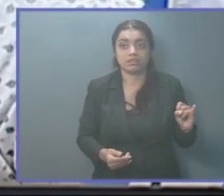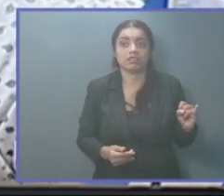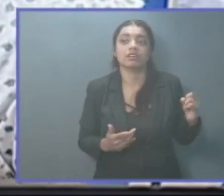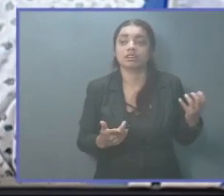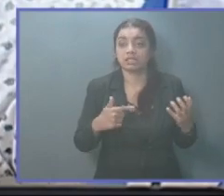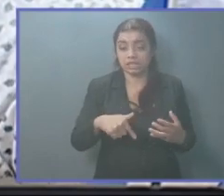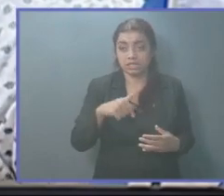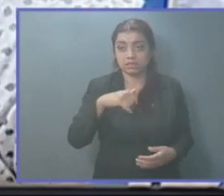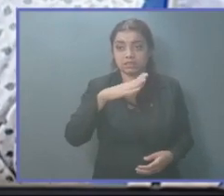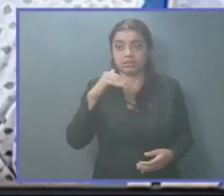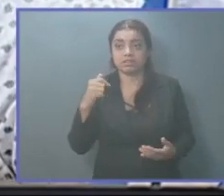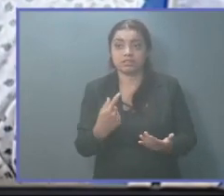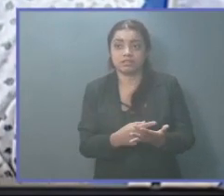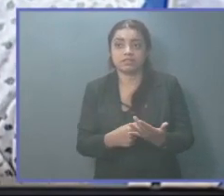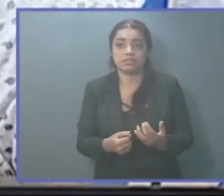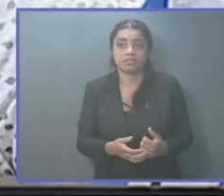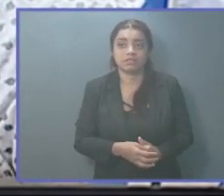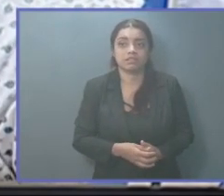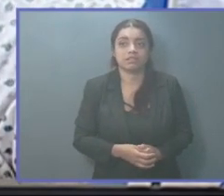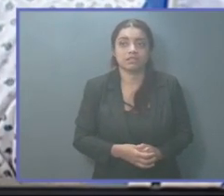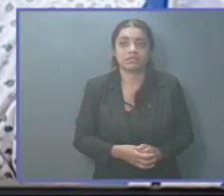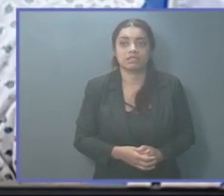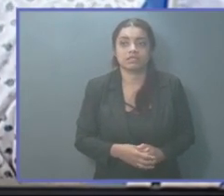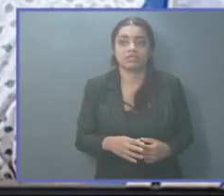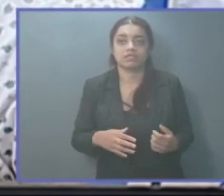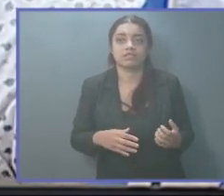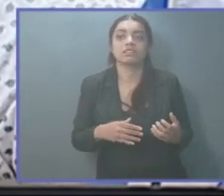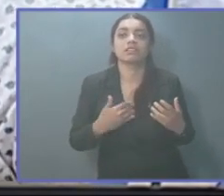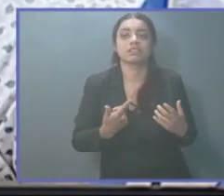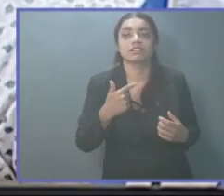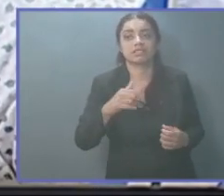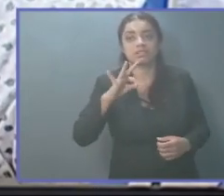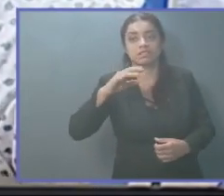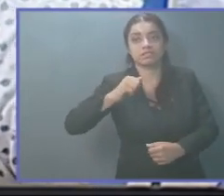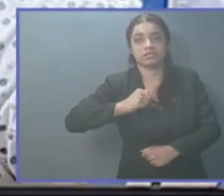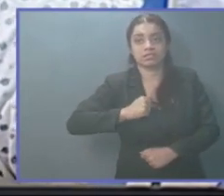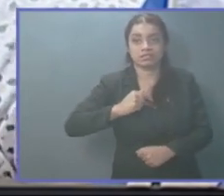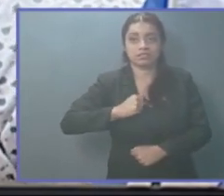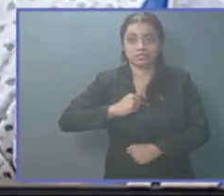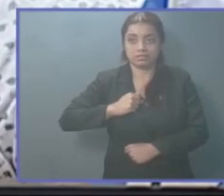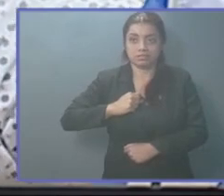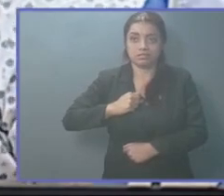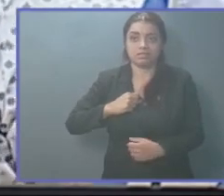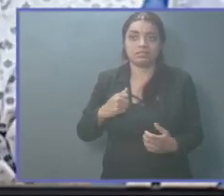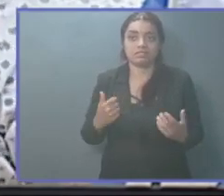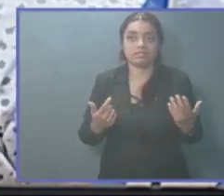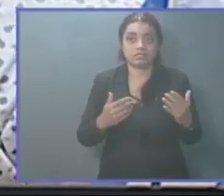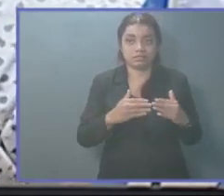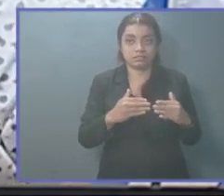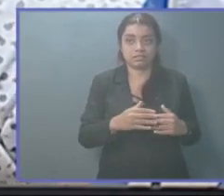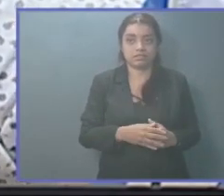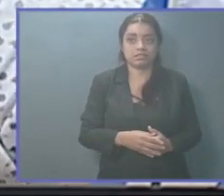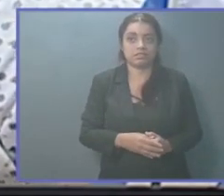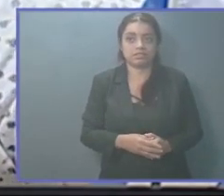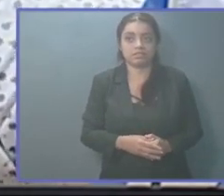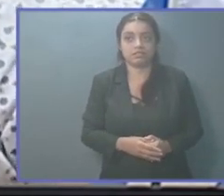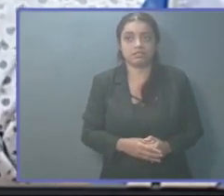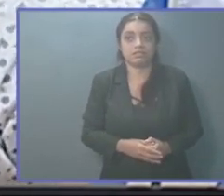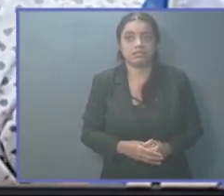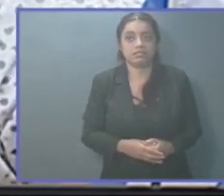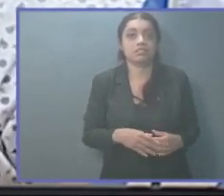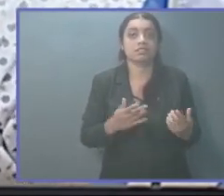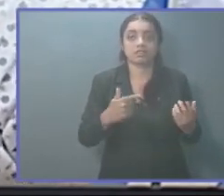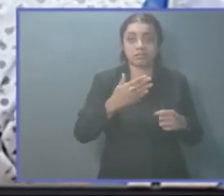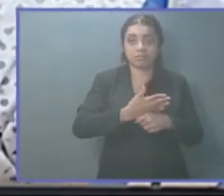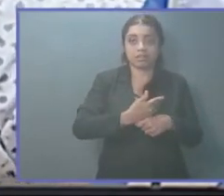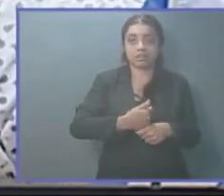que hay un ánimo de querer atacar a la Fuerza Armada. Pero lo que no coincido es que el partido